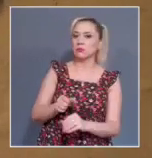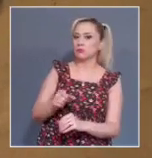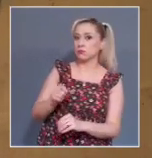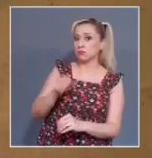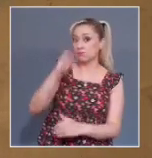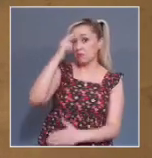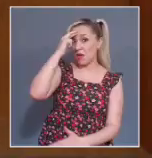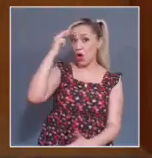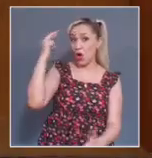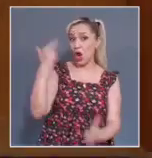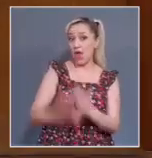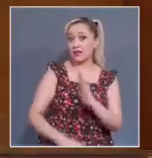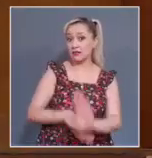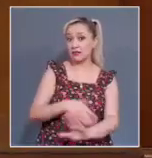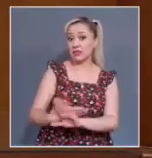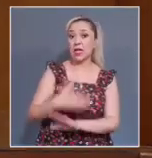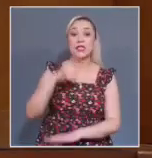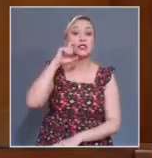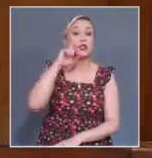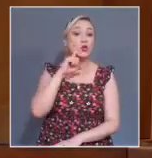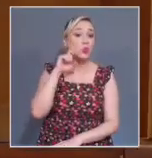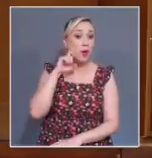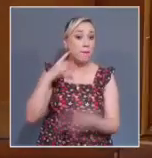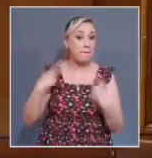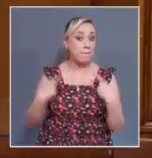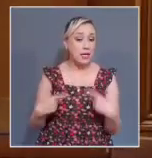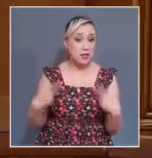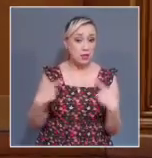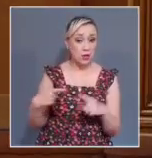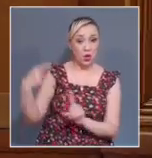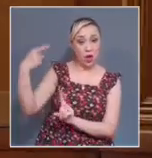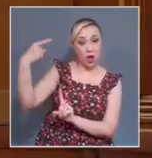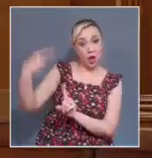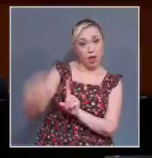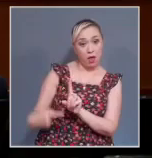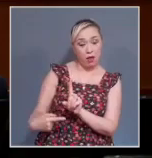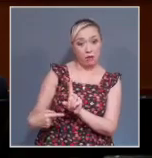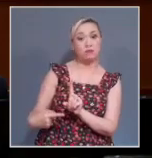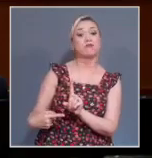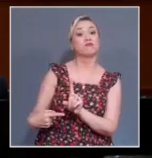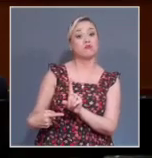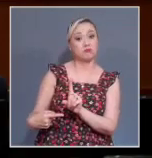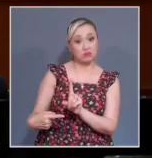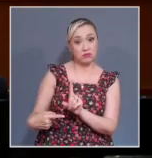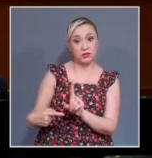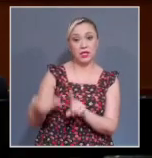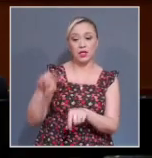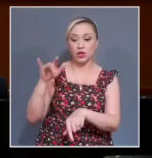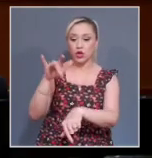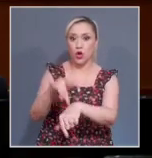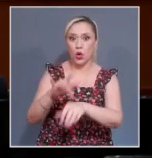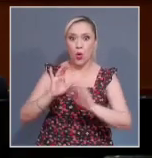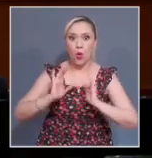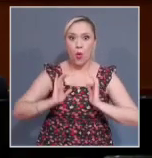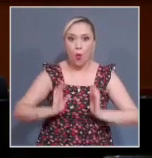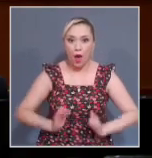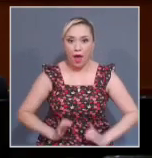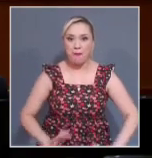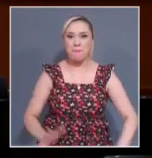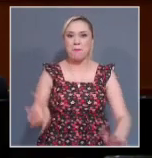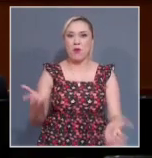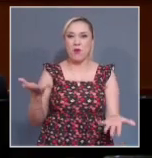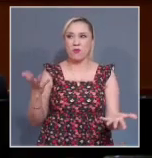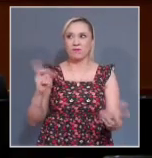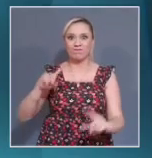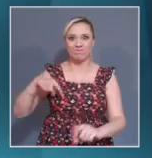infligida a una persona que degrada o daña físicamente el cuerpo y la sexualidad de la víctima, que atenta contra